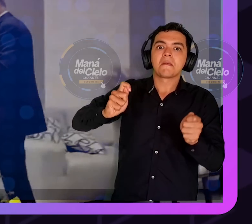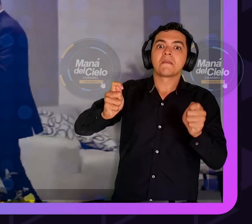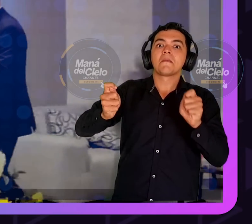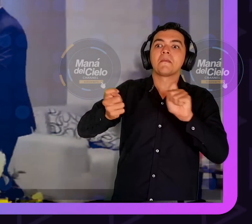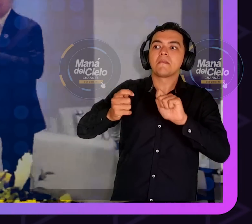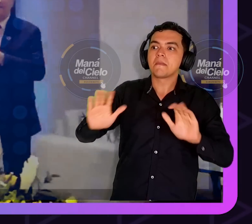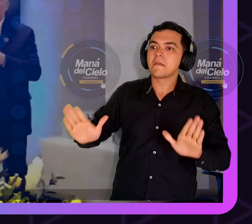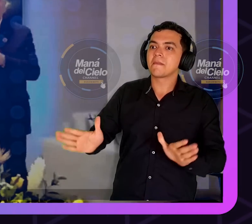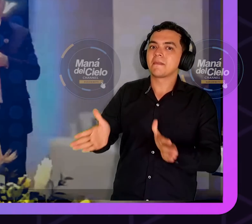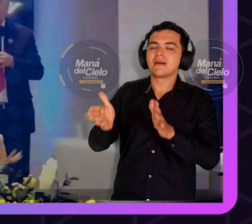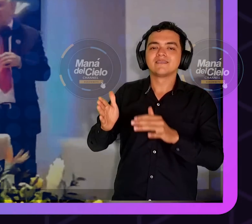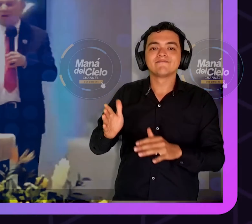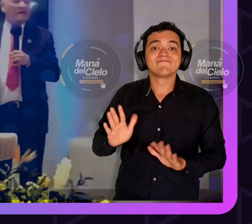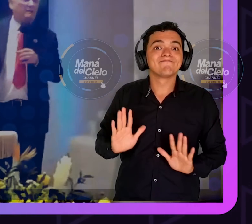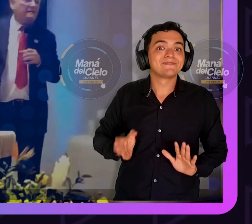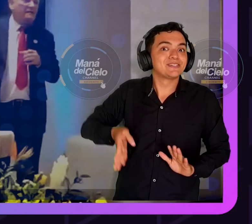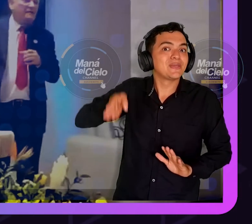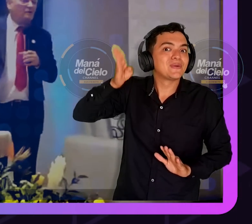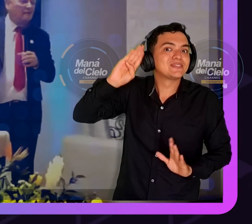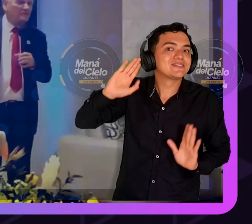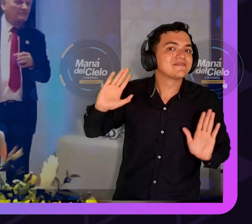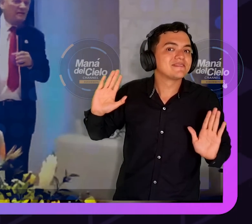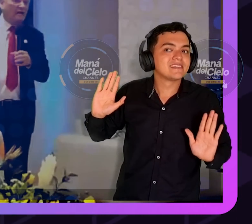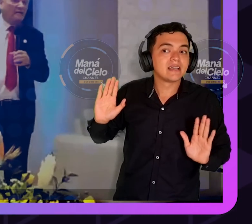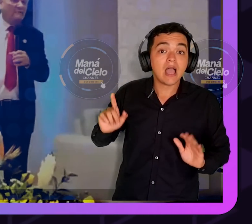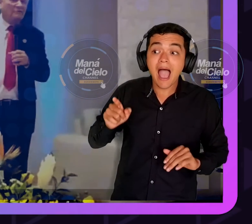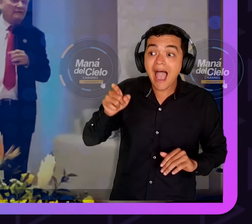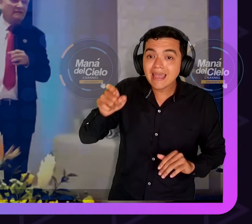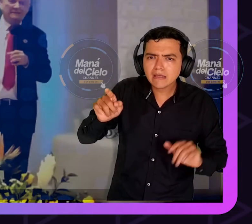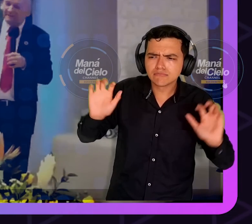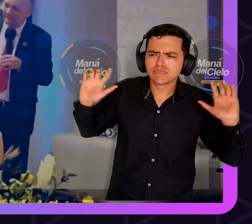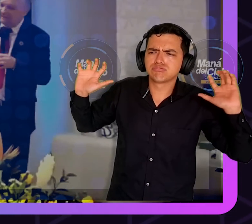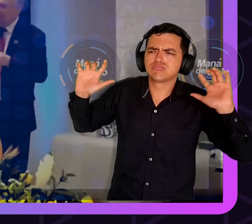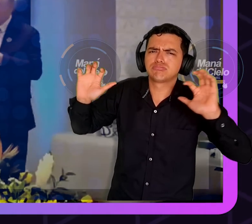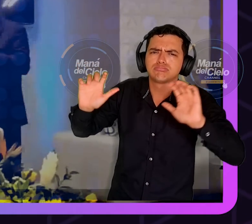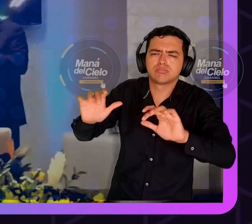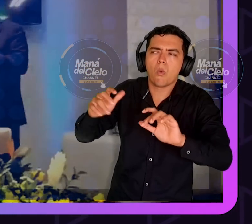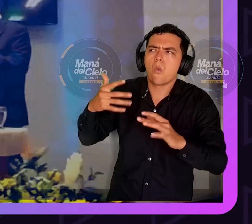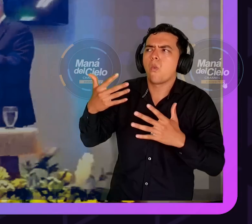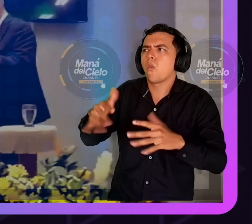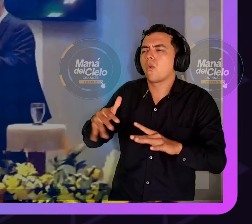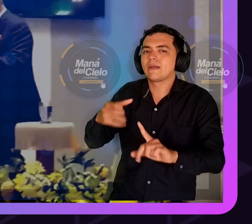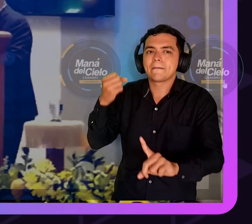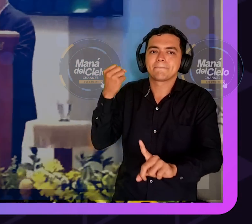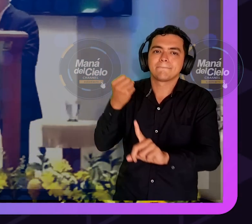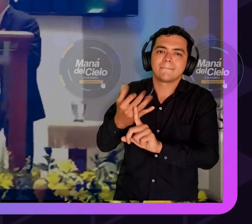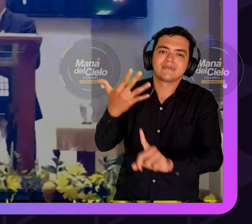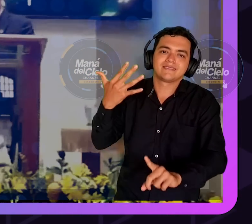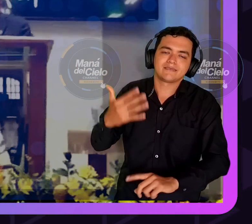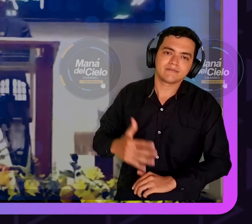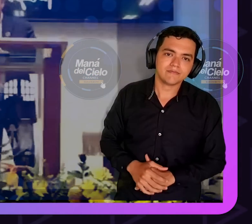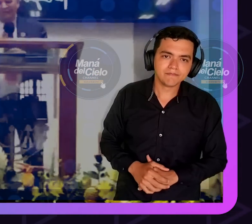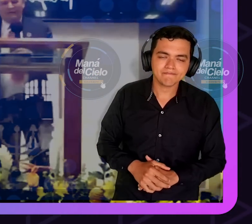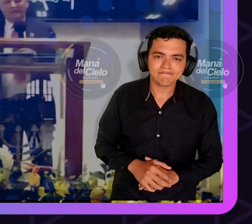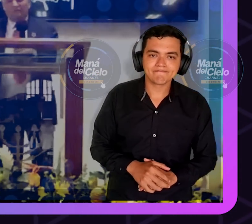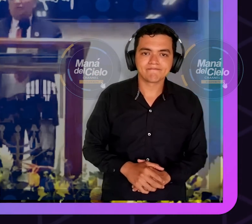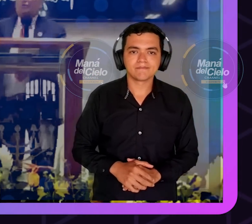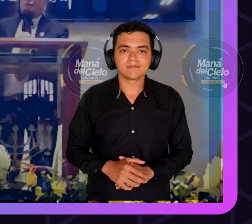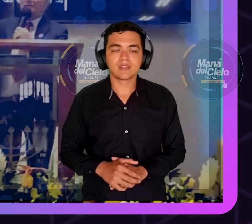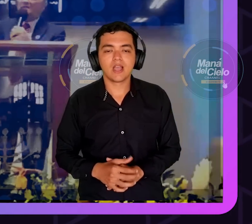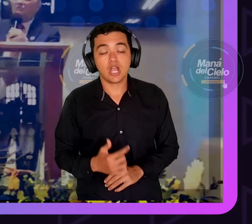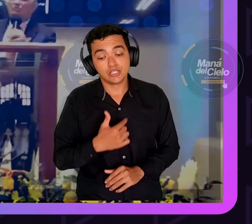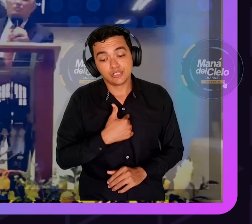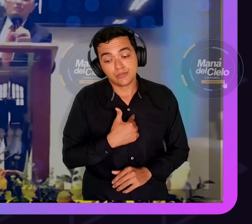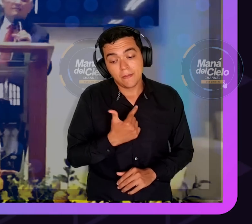Realmente, de pocas campañas que yo haya visto que ha sido así. Entonces, yo creo que